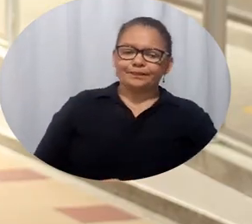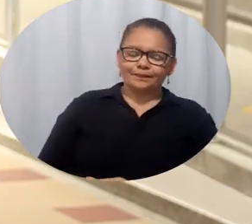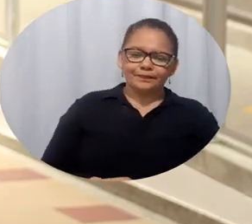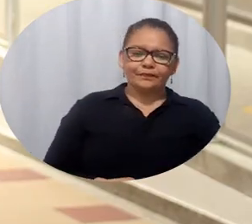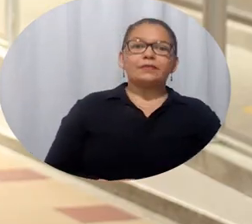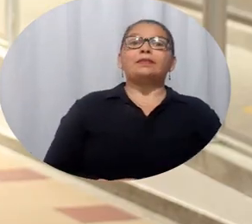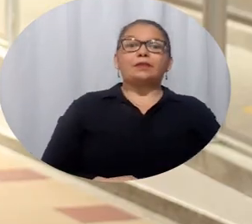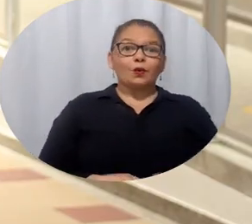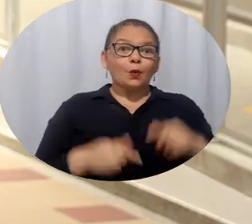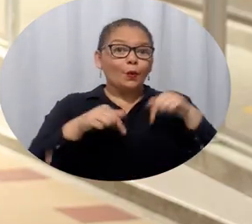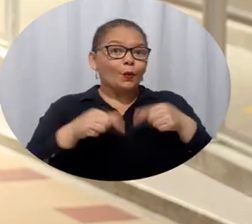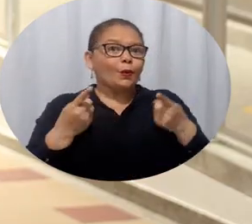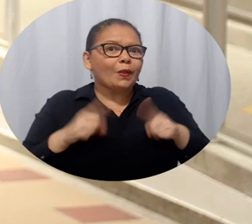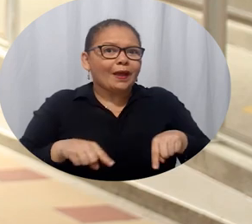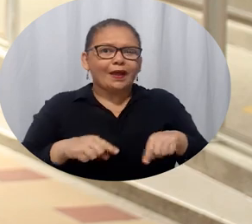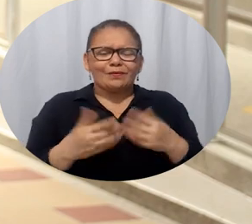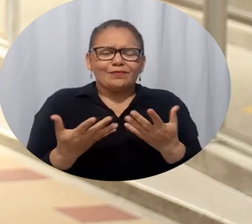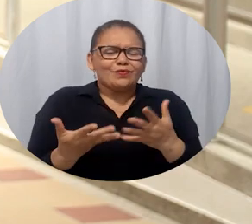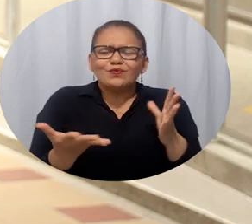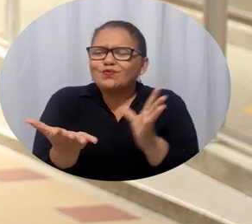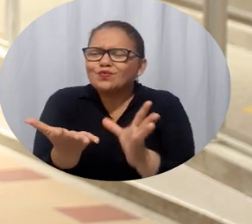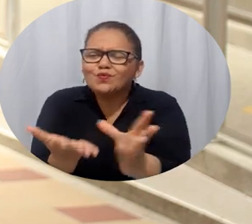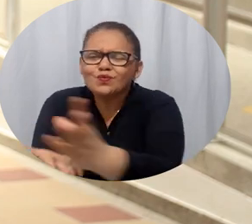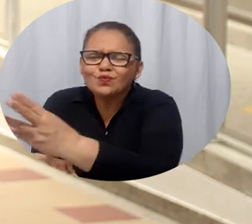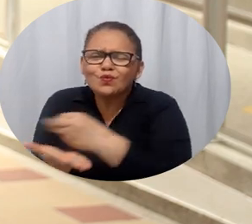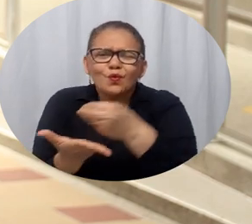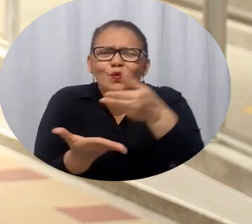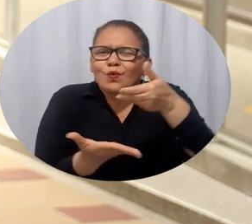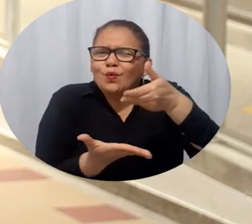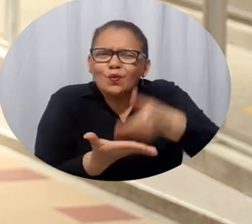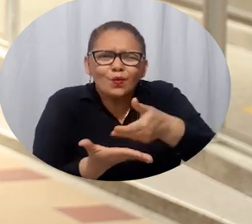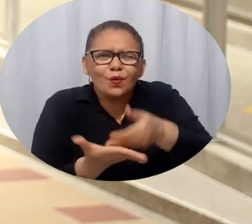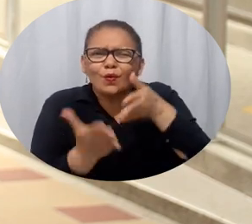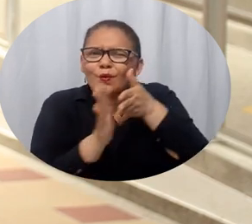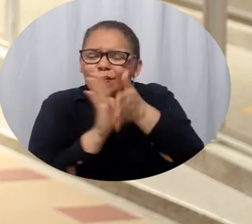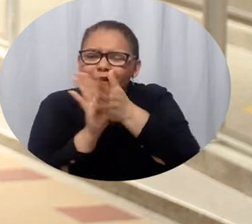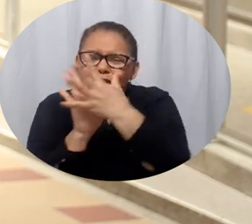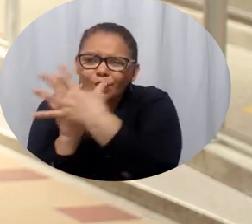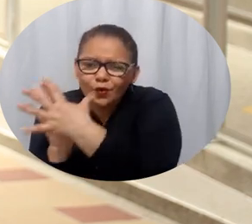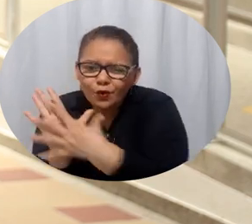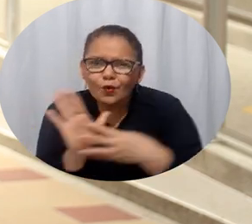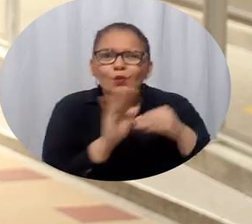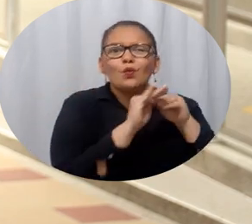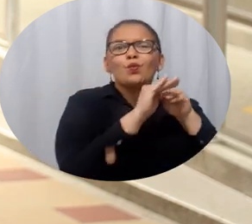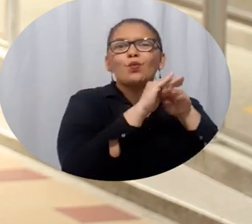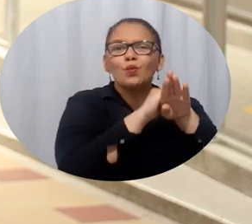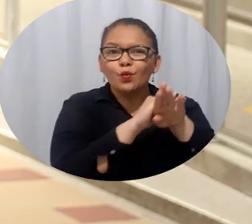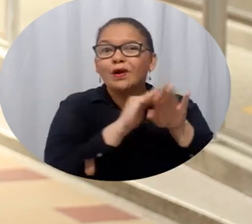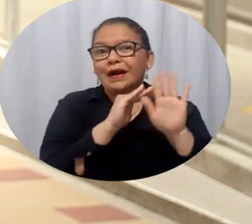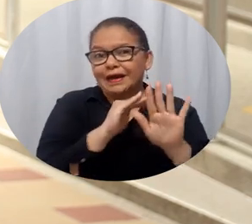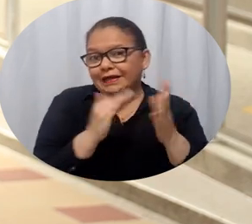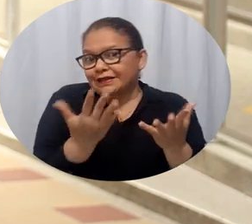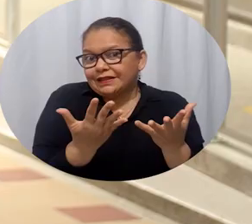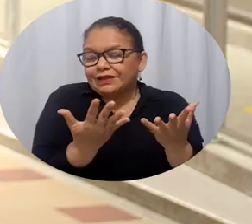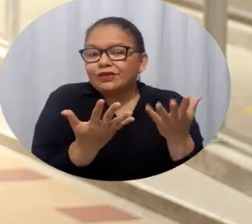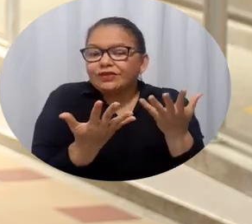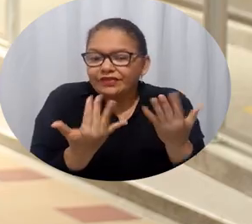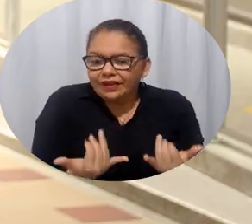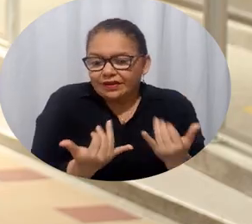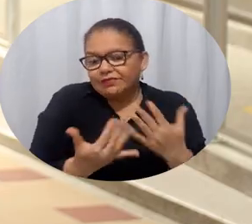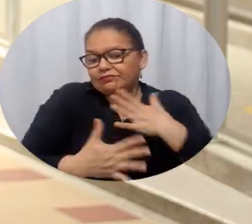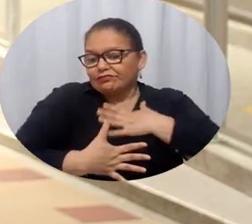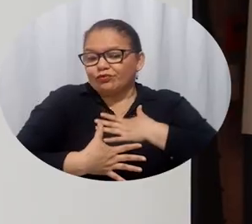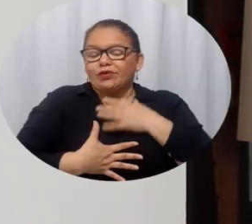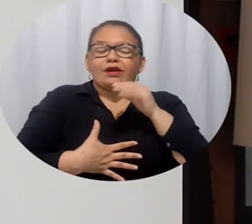migración de todos esos datos a AUNAP propiamente para que iniciemos todos los